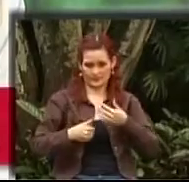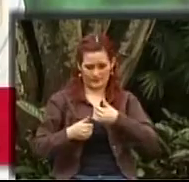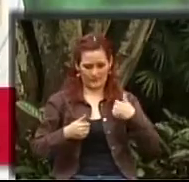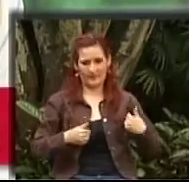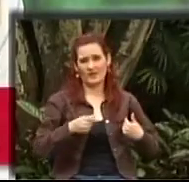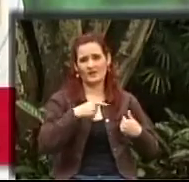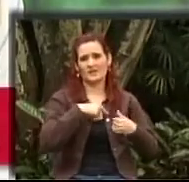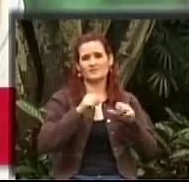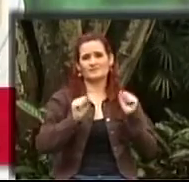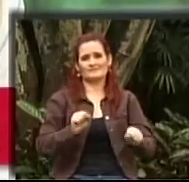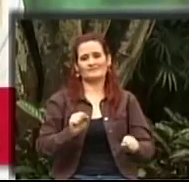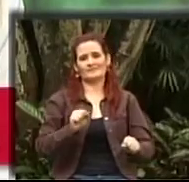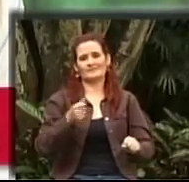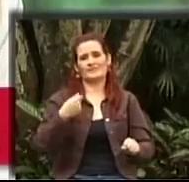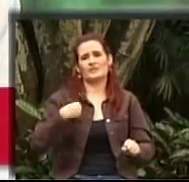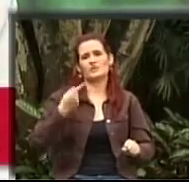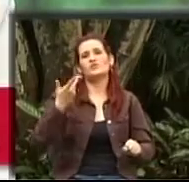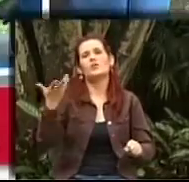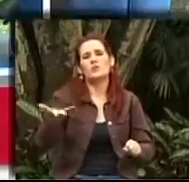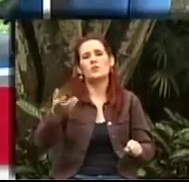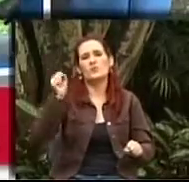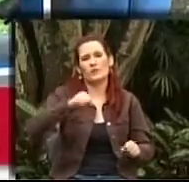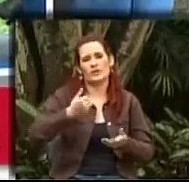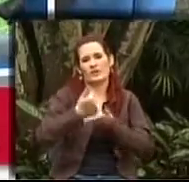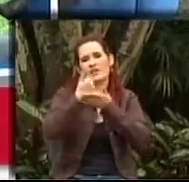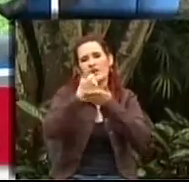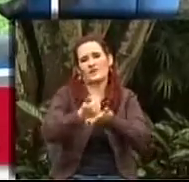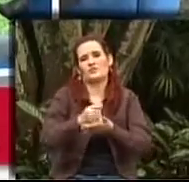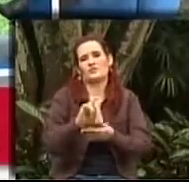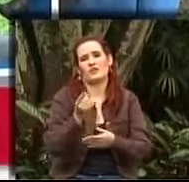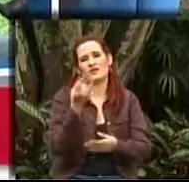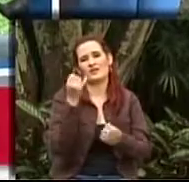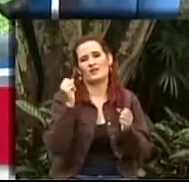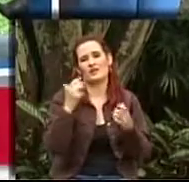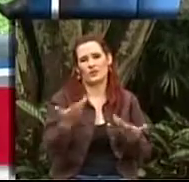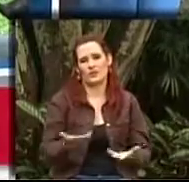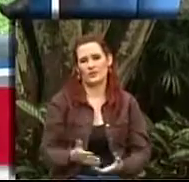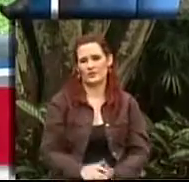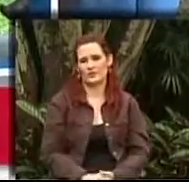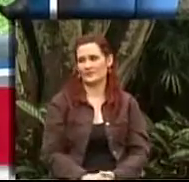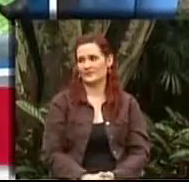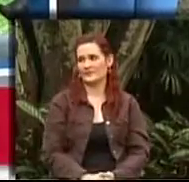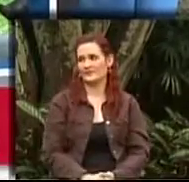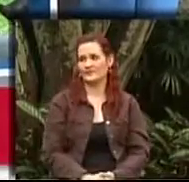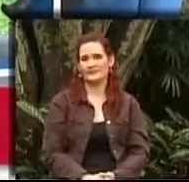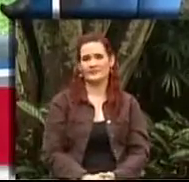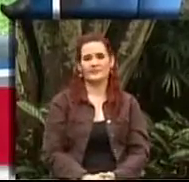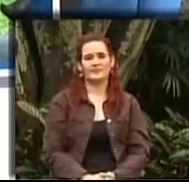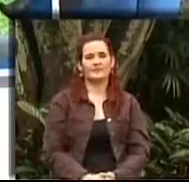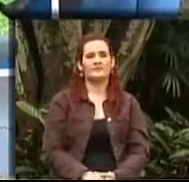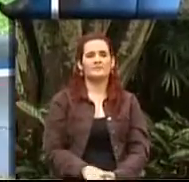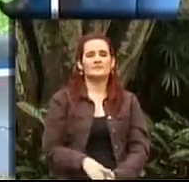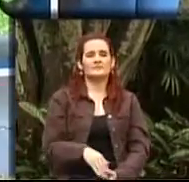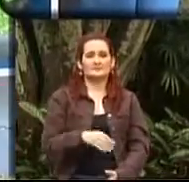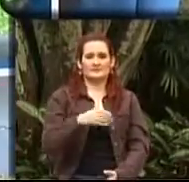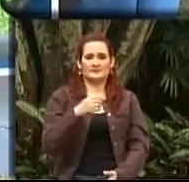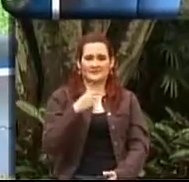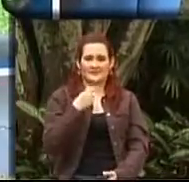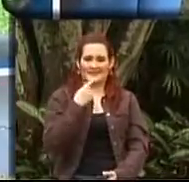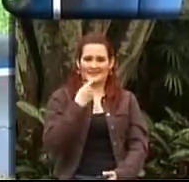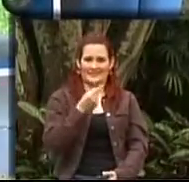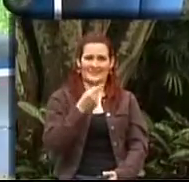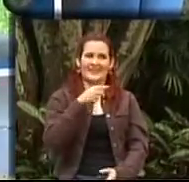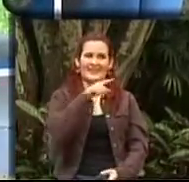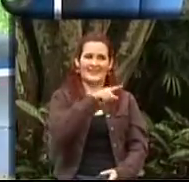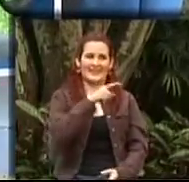¿Qué puedo hacer? ¿Cómo me pueden ayudar? Don Francisco, muchas gracias por su llamada. Bueno, esa es otra de las respuestas que le voy